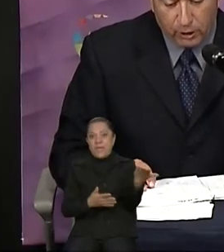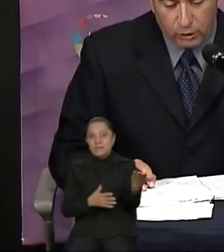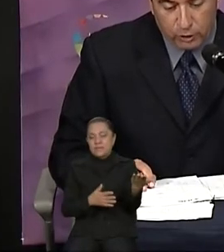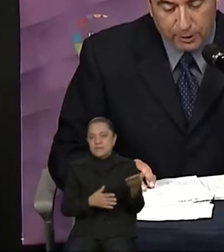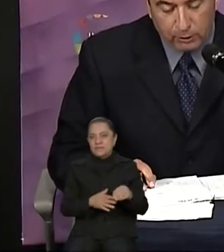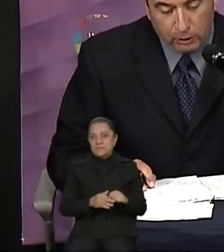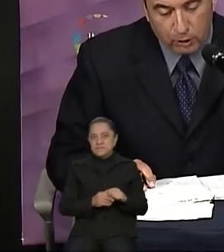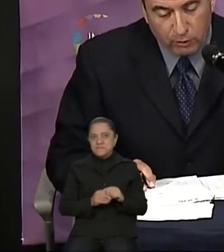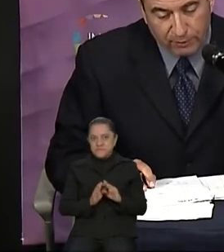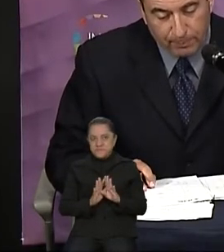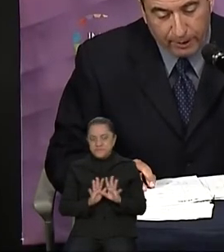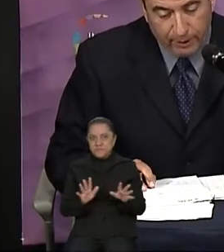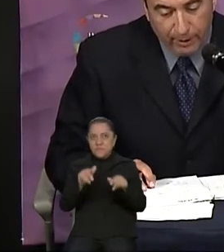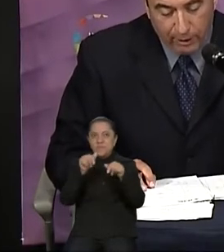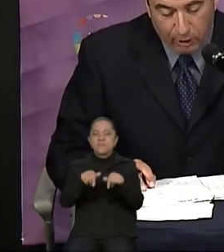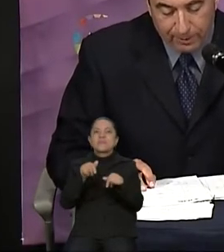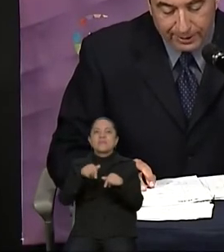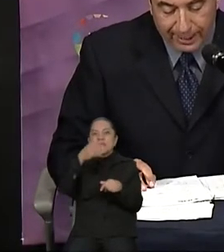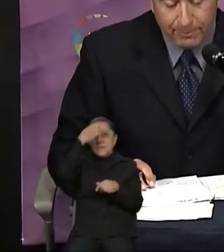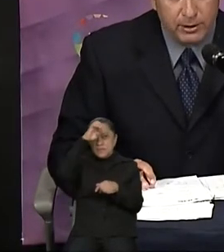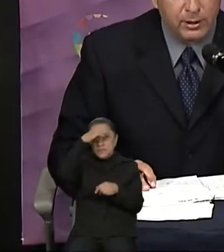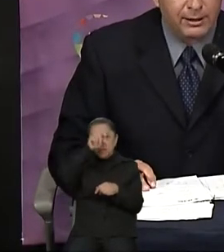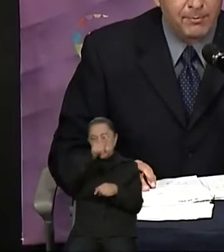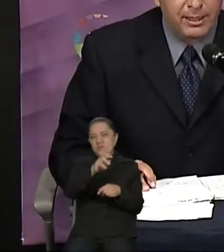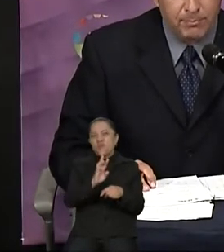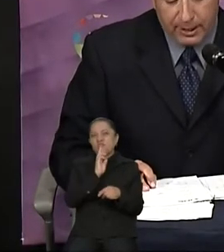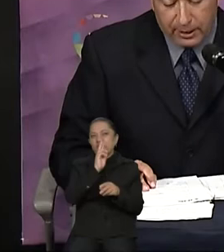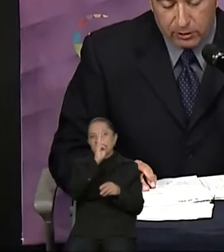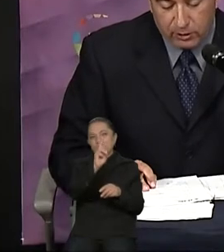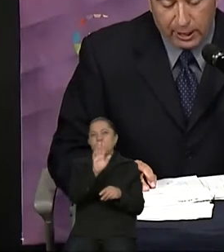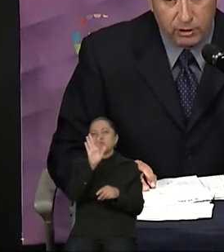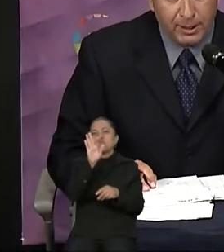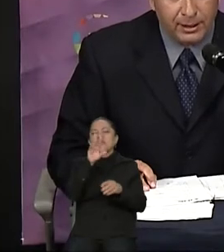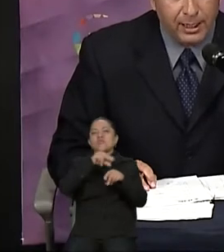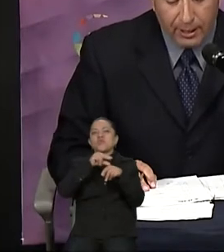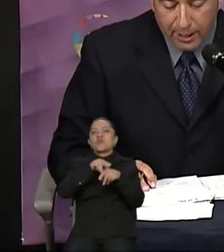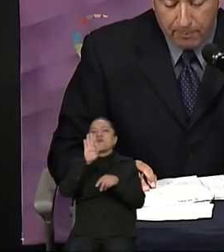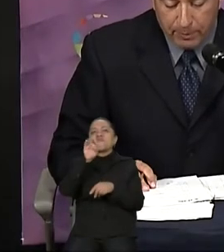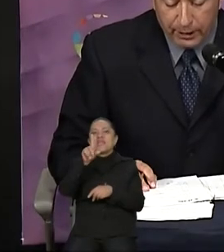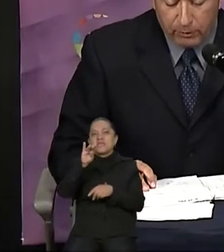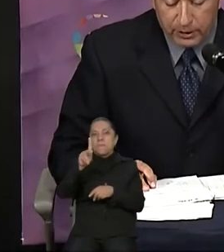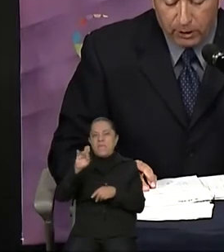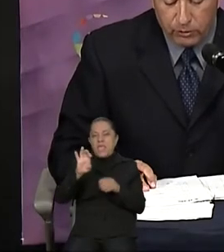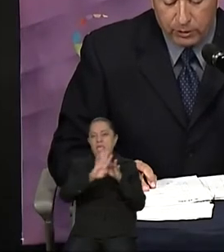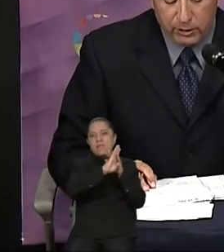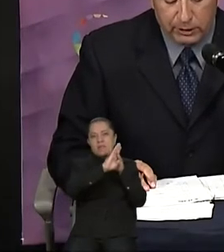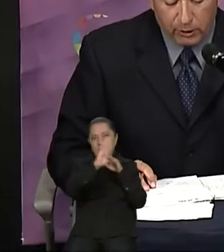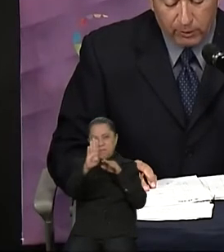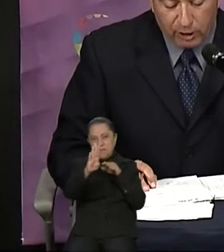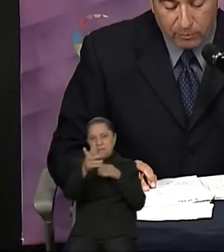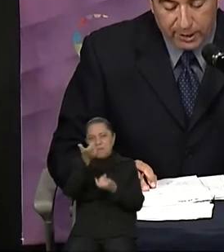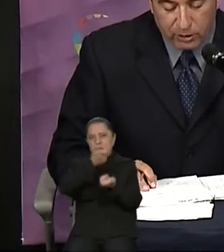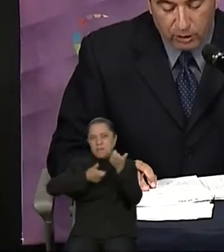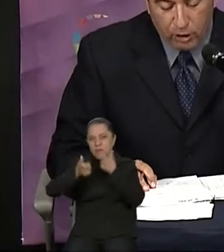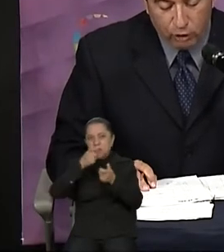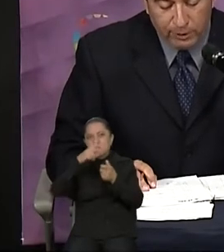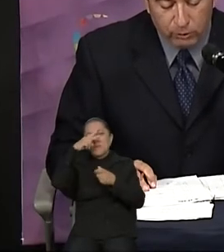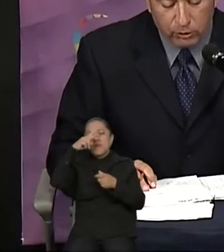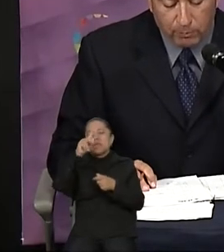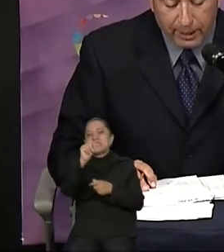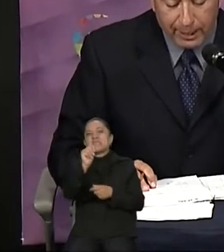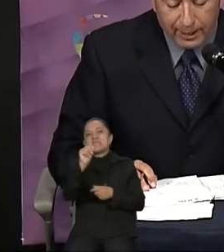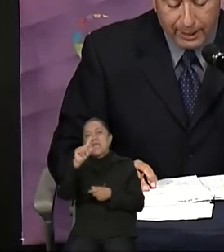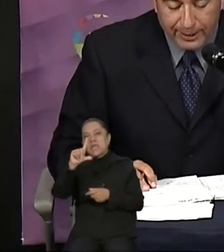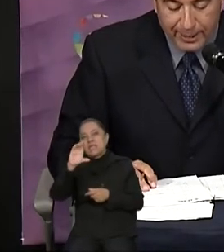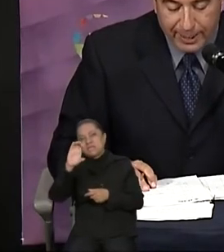al planteamiento de nuestro experto, el doctor Juan Felipe López Aymes, con el tema de migración, relación bilateral, México-Estados Unidos, Tratado Libre Comercio. Un